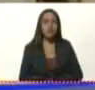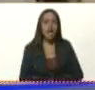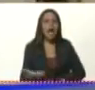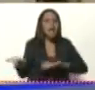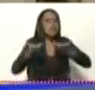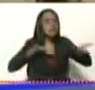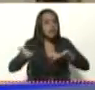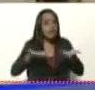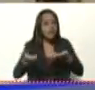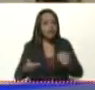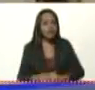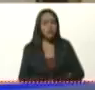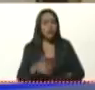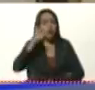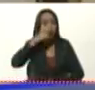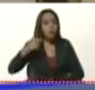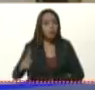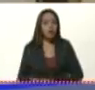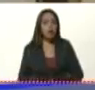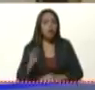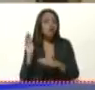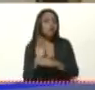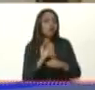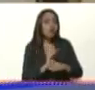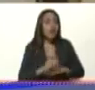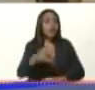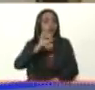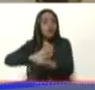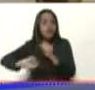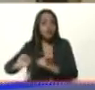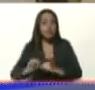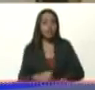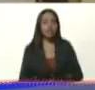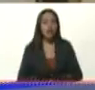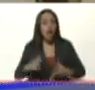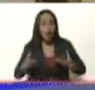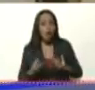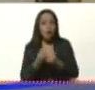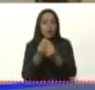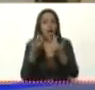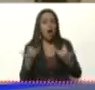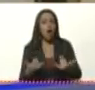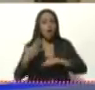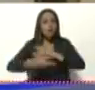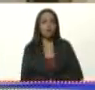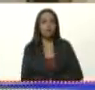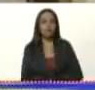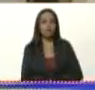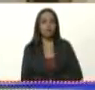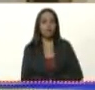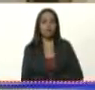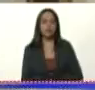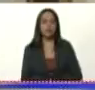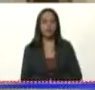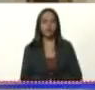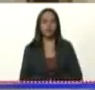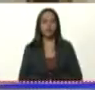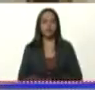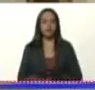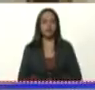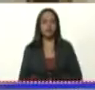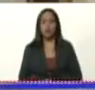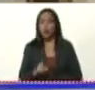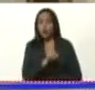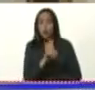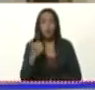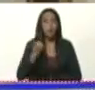de nuestro pueblo para protegerlo, defenderlo, acompañarlo en esta crisis del coronavirus. No es cualquier